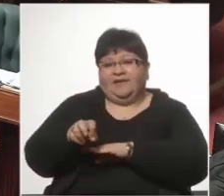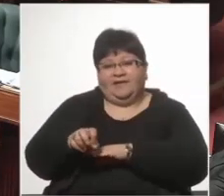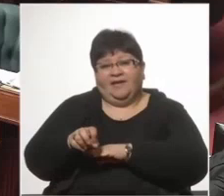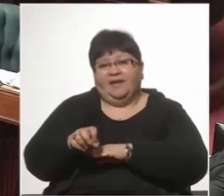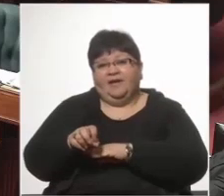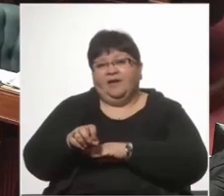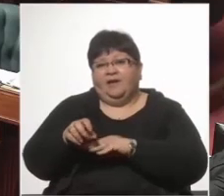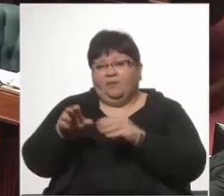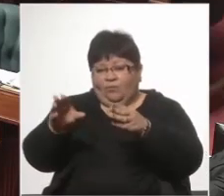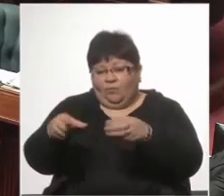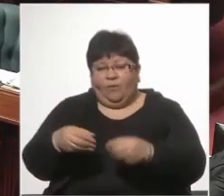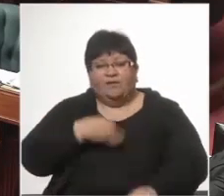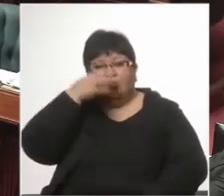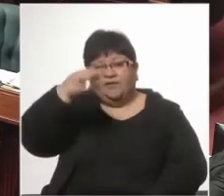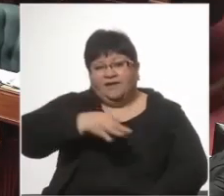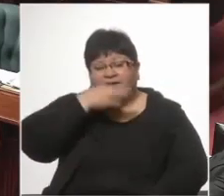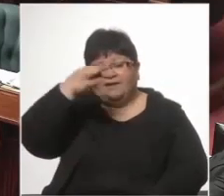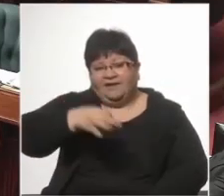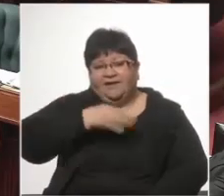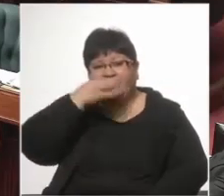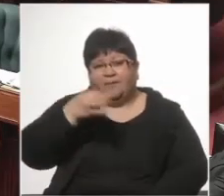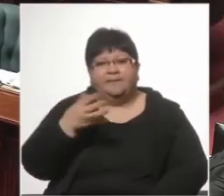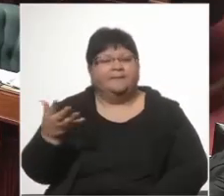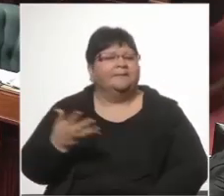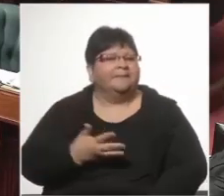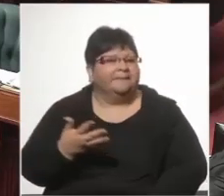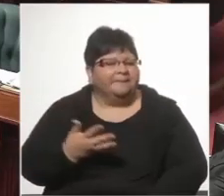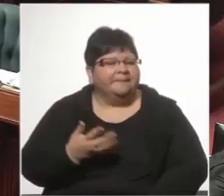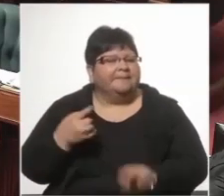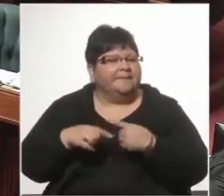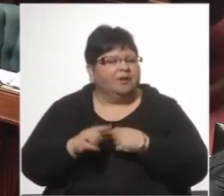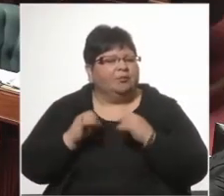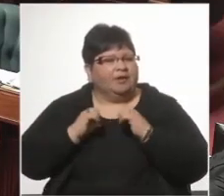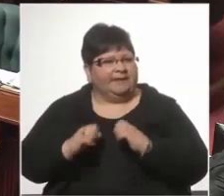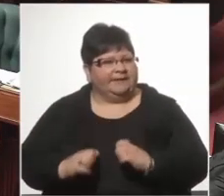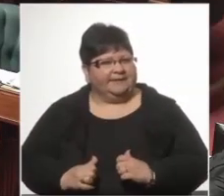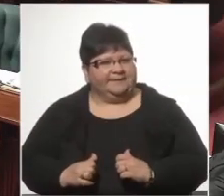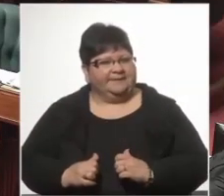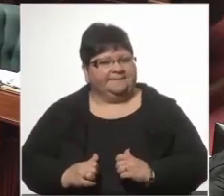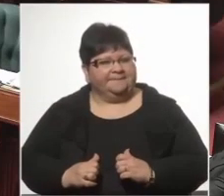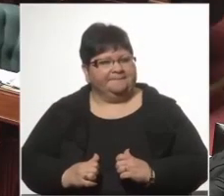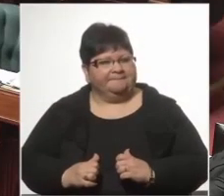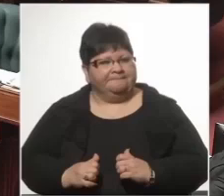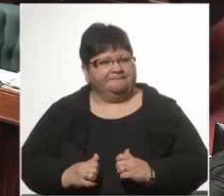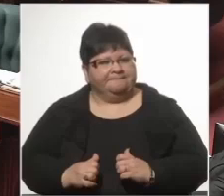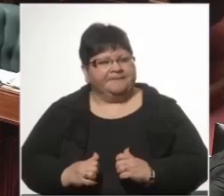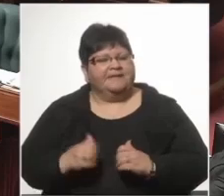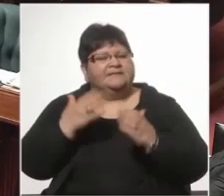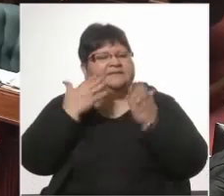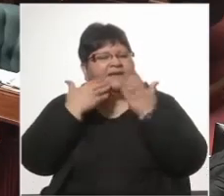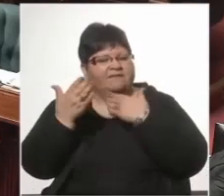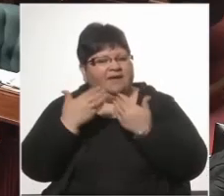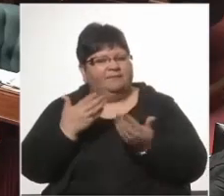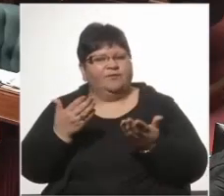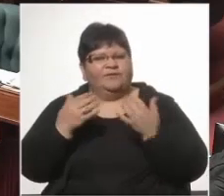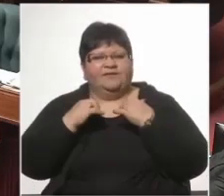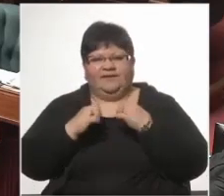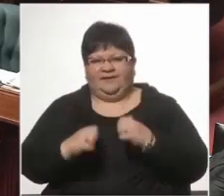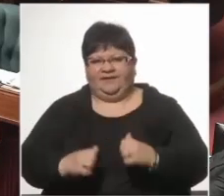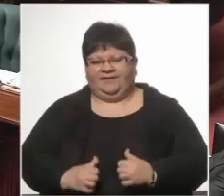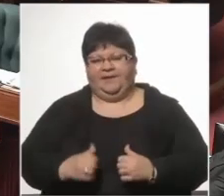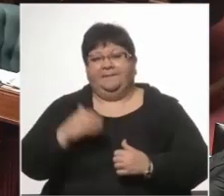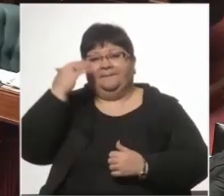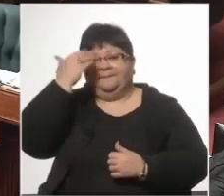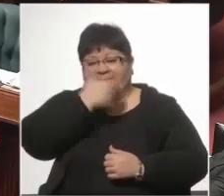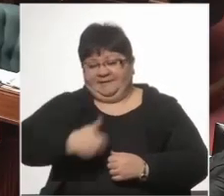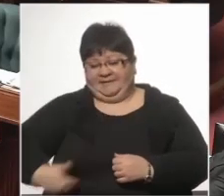le tomaban las declaraciones. Ahora, por ética, si hablamos de ética, el presidente de la